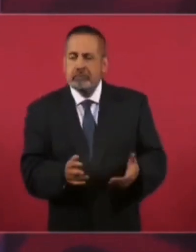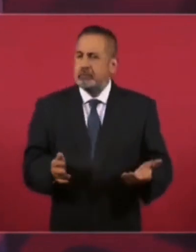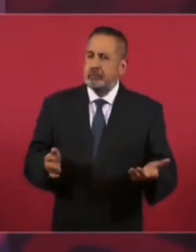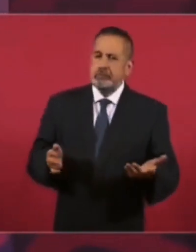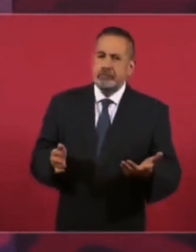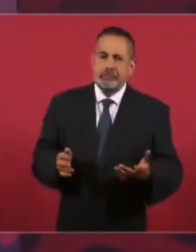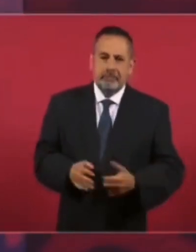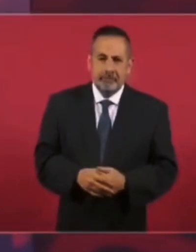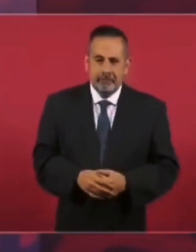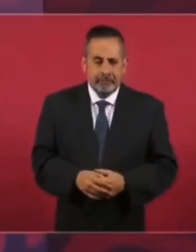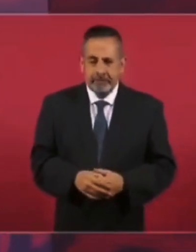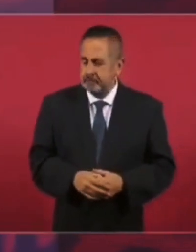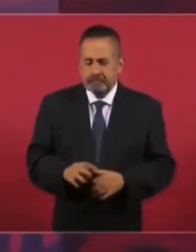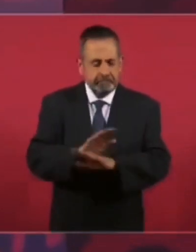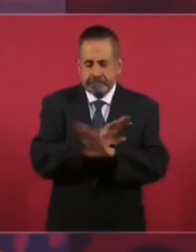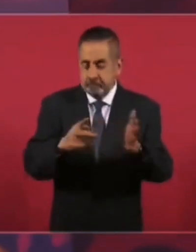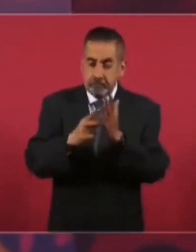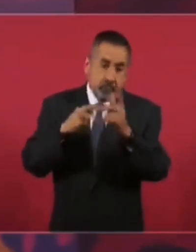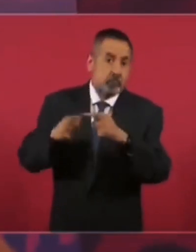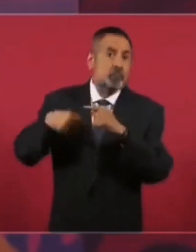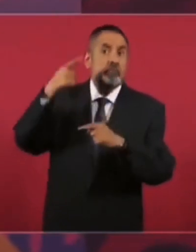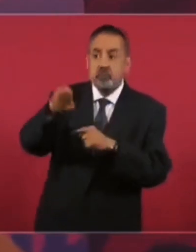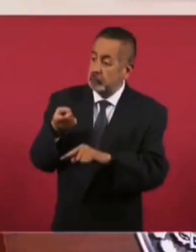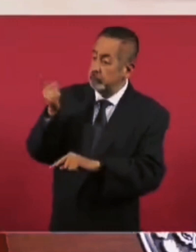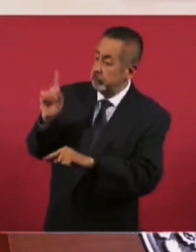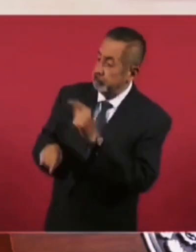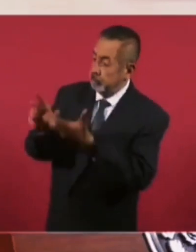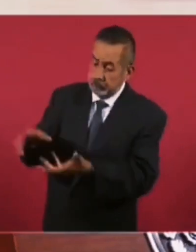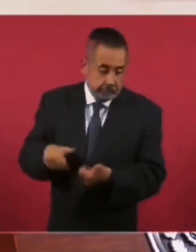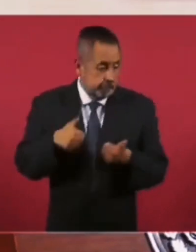ya no queremos eso, nunca más.